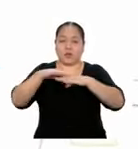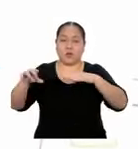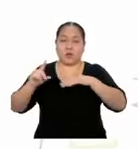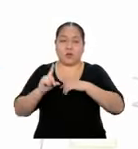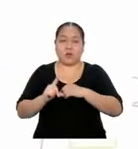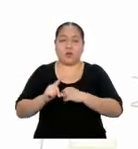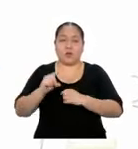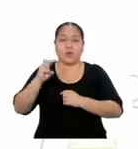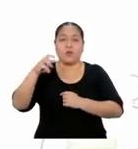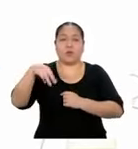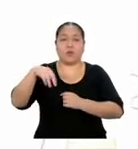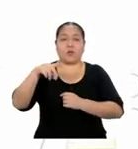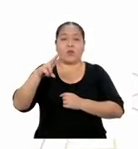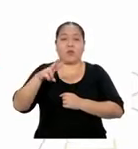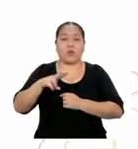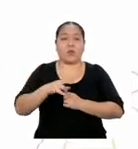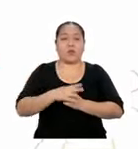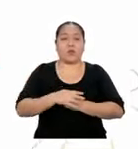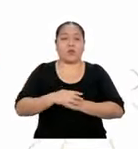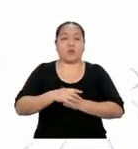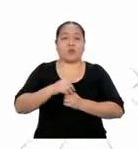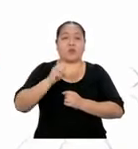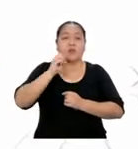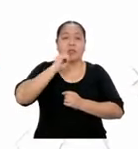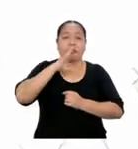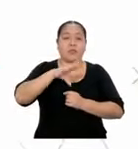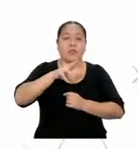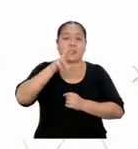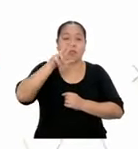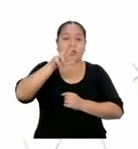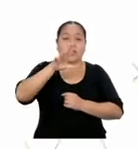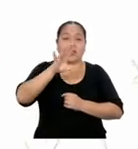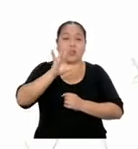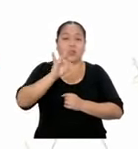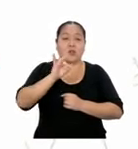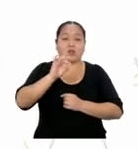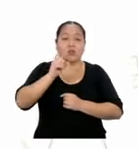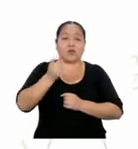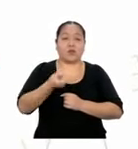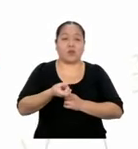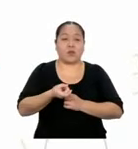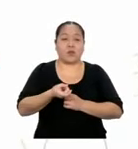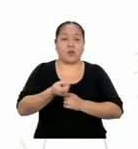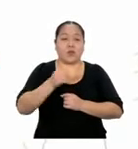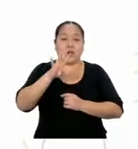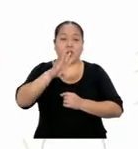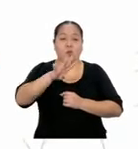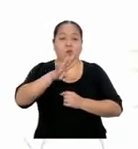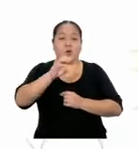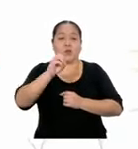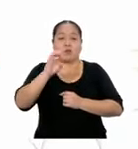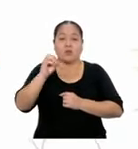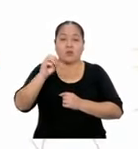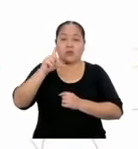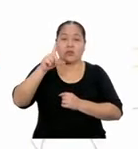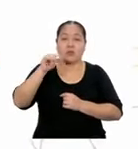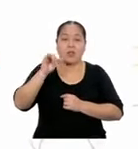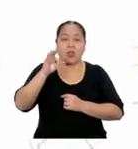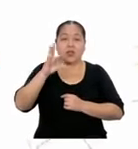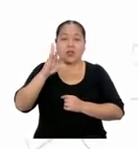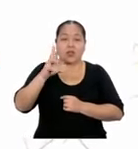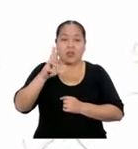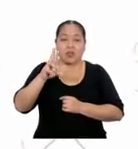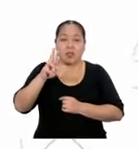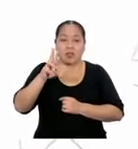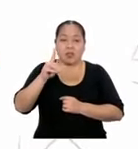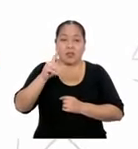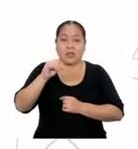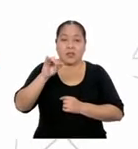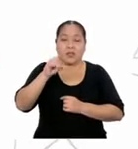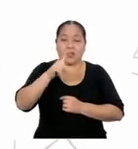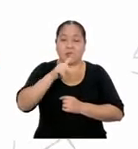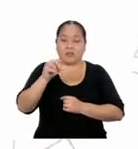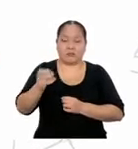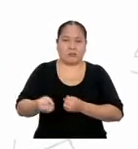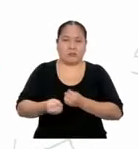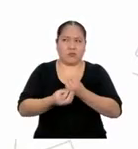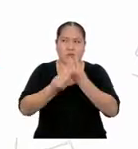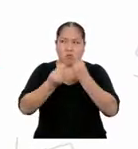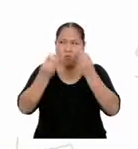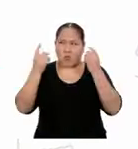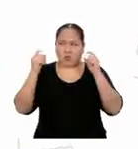necesito... ¡38,400 ladrillos! ¡Guau! ¡Son un montón!